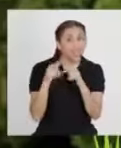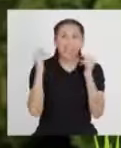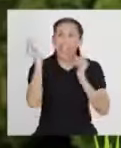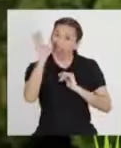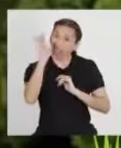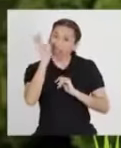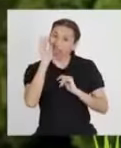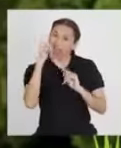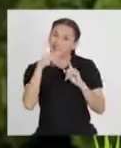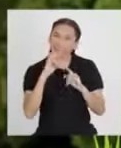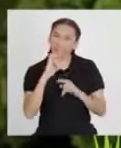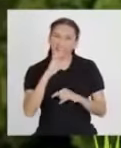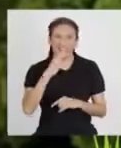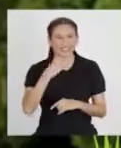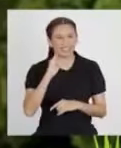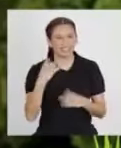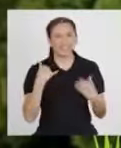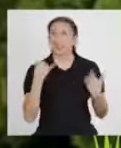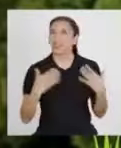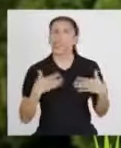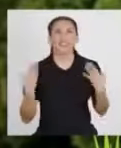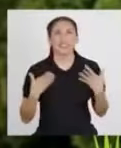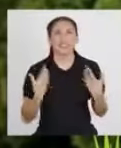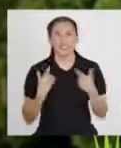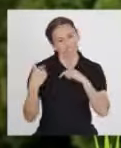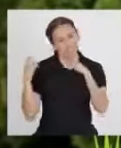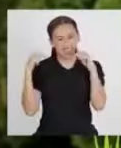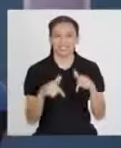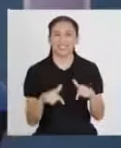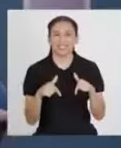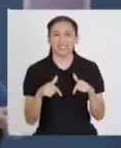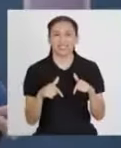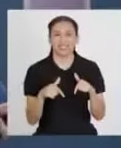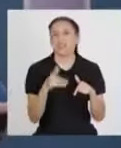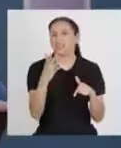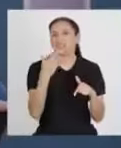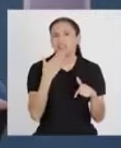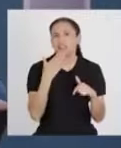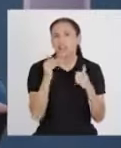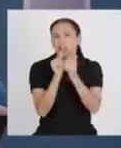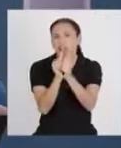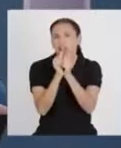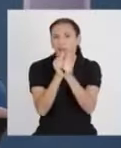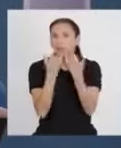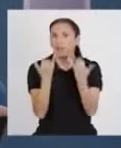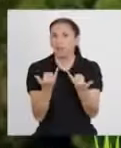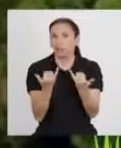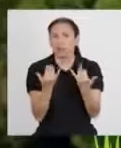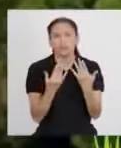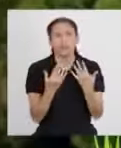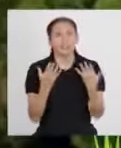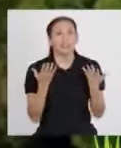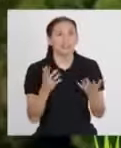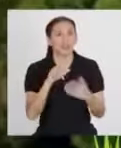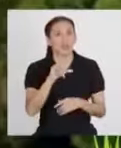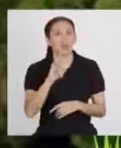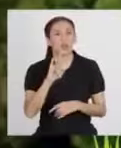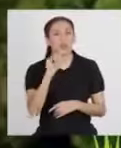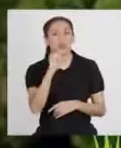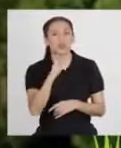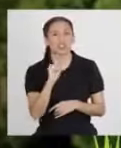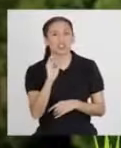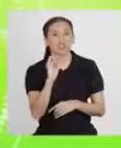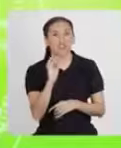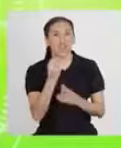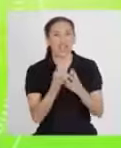¡Hola, Techi! Estoy muy contenta de estar aquí. ¿Y quién te estará acompañando el día de hoy? ¡Lucio, de